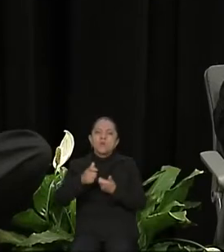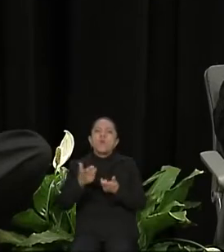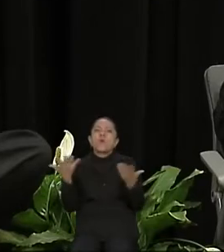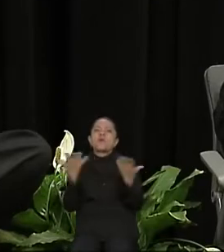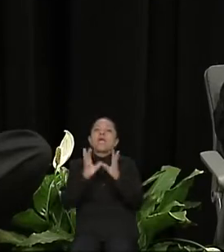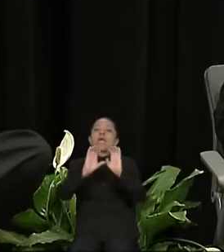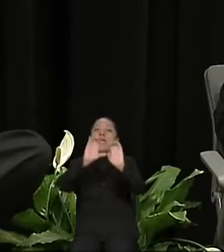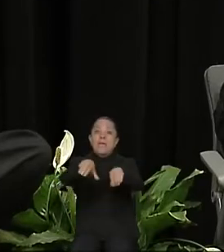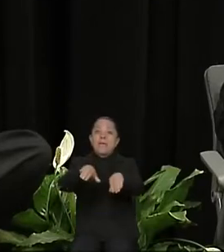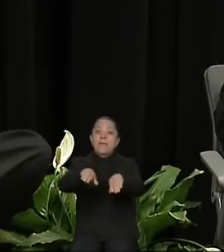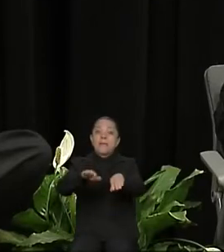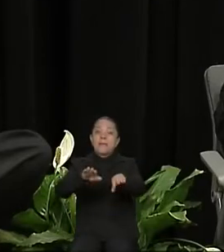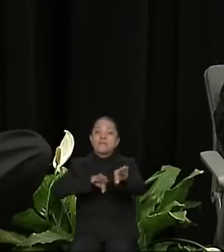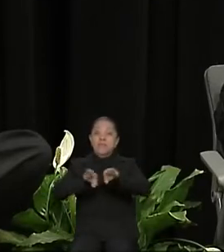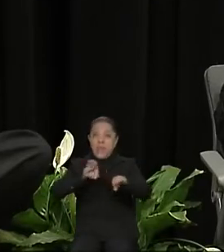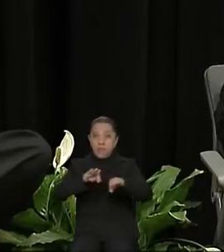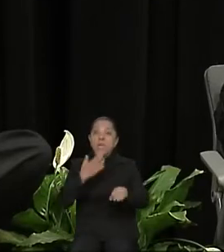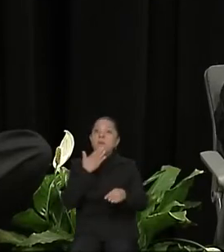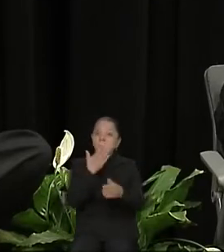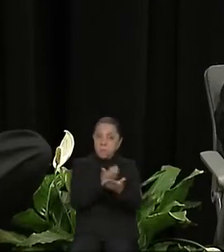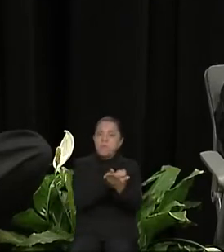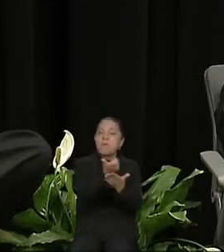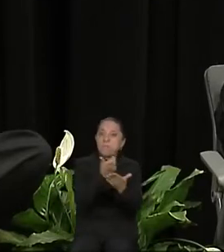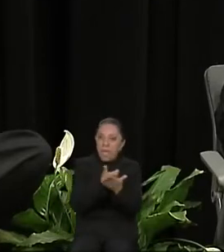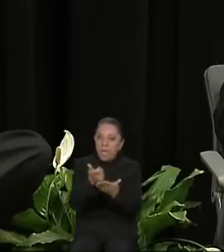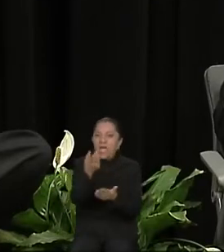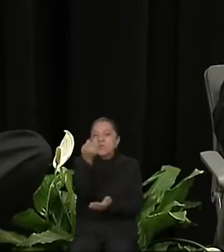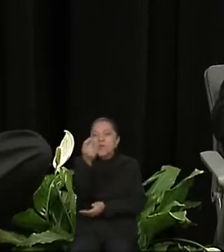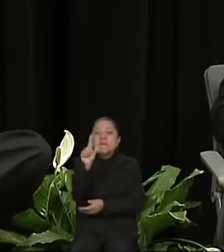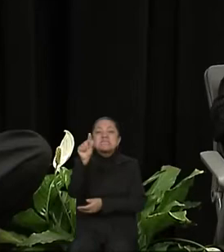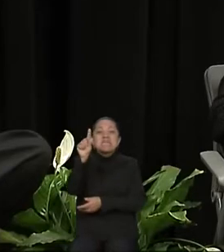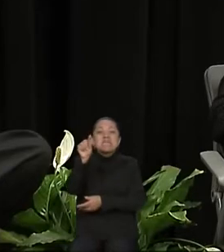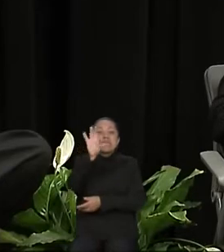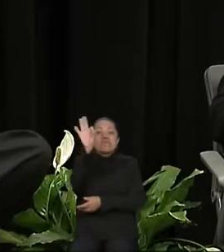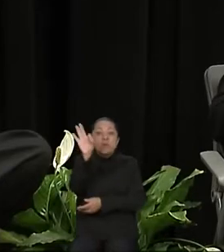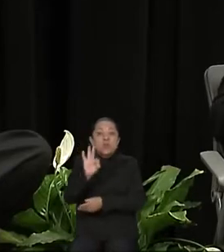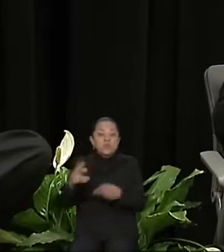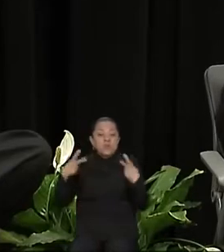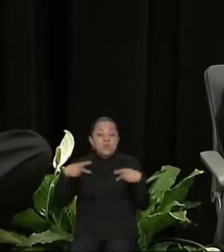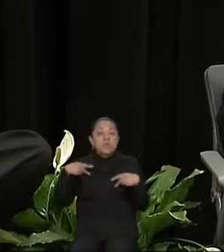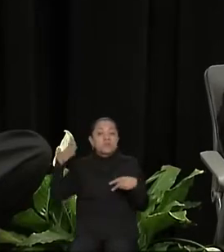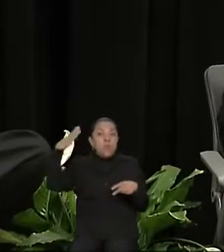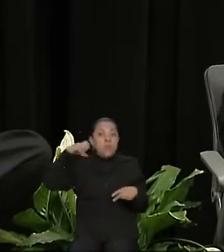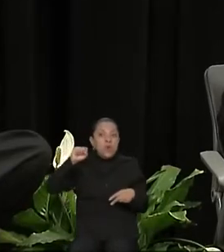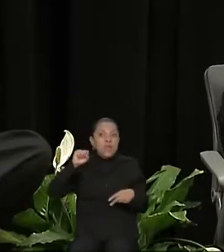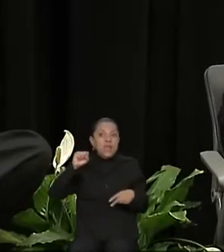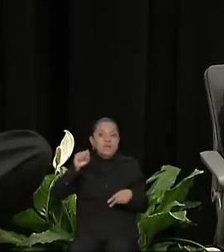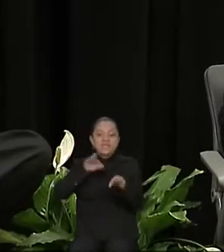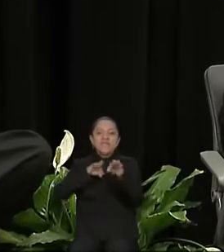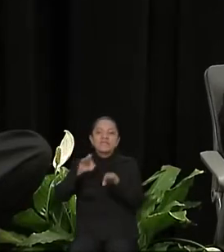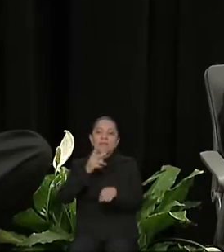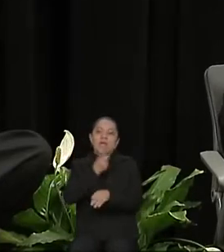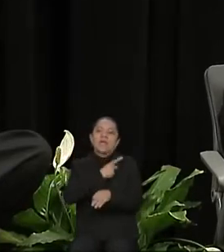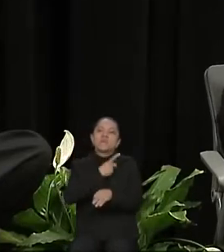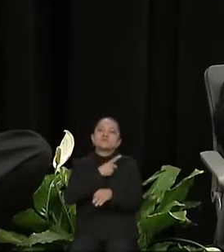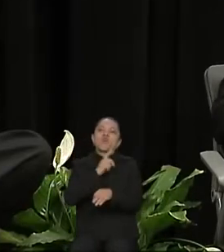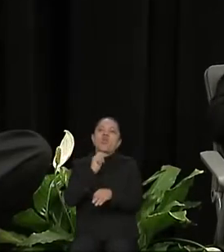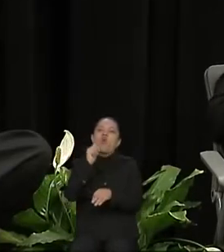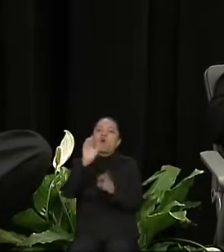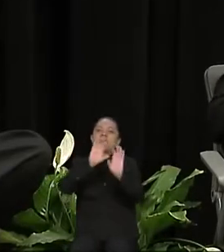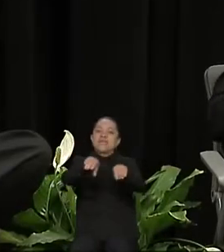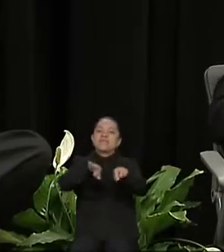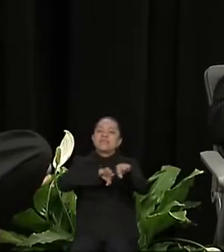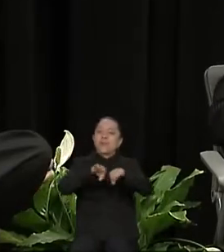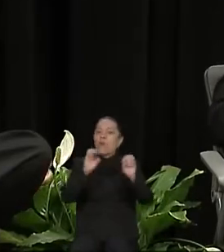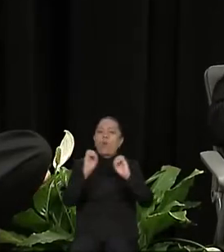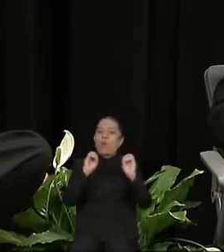a los casi 70% de morelenses que trabajan por su cuenta? Bueno, sin duda, desde el PRD estamos